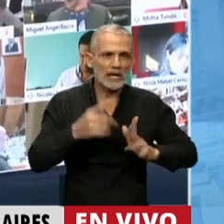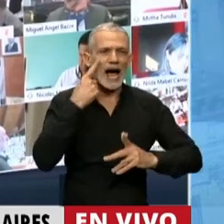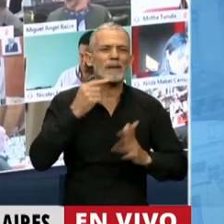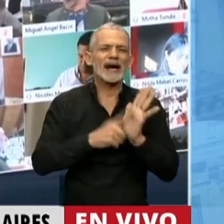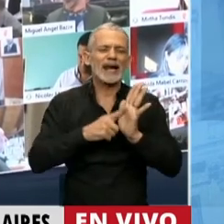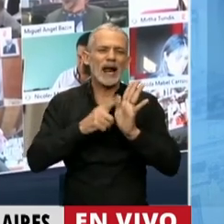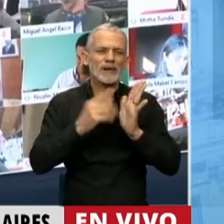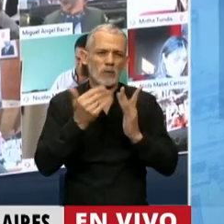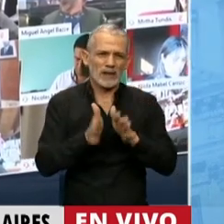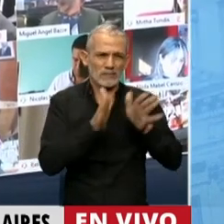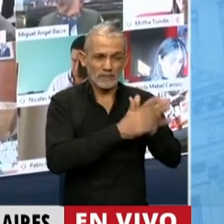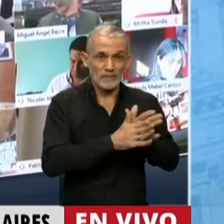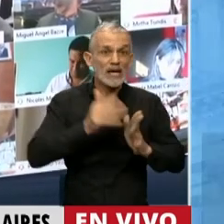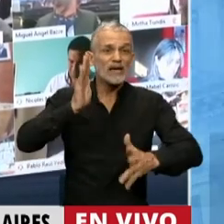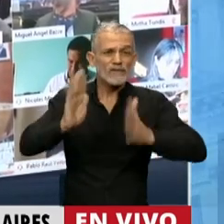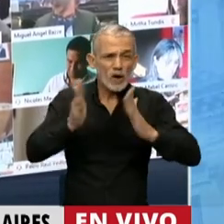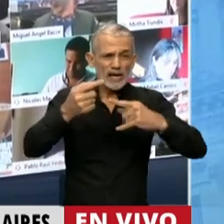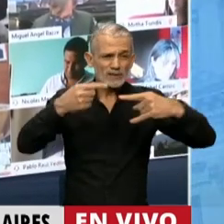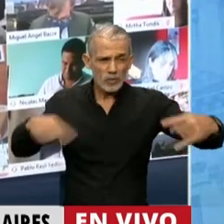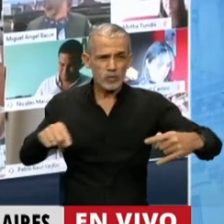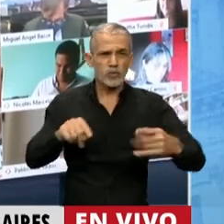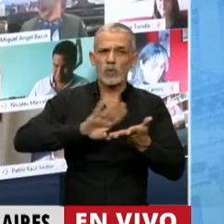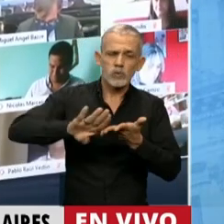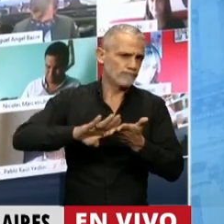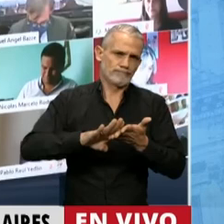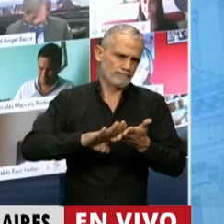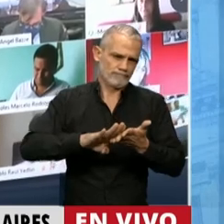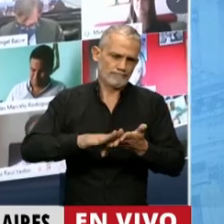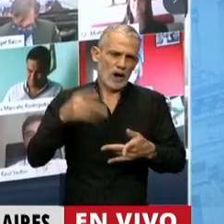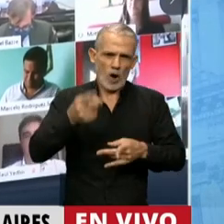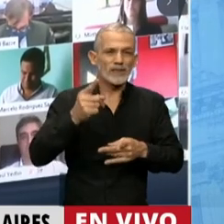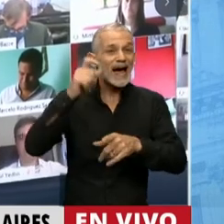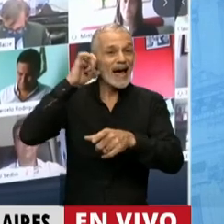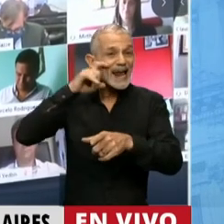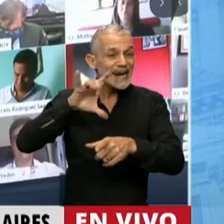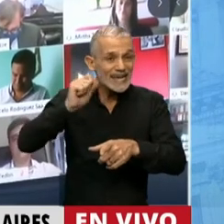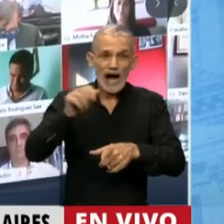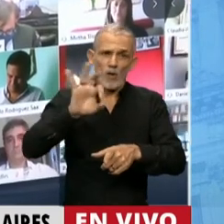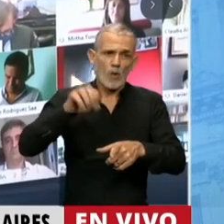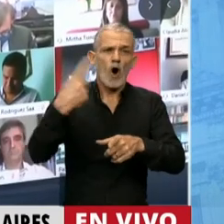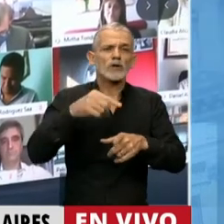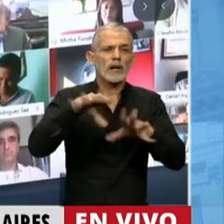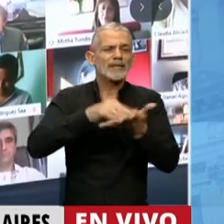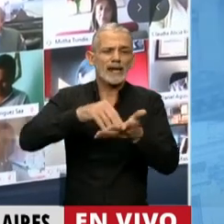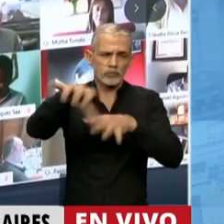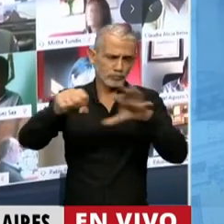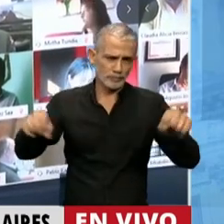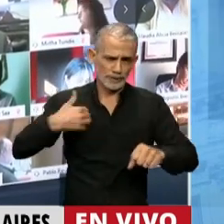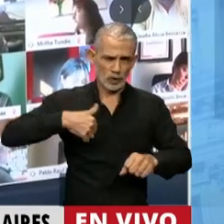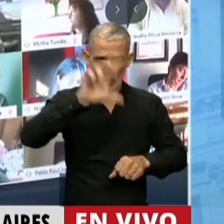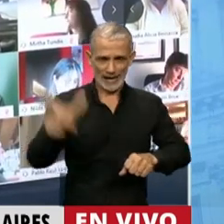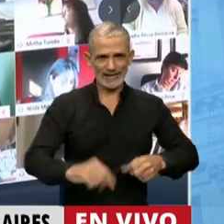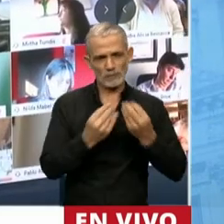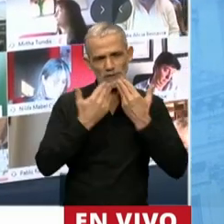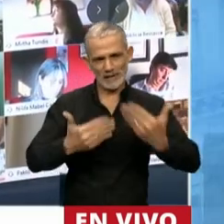aborde esto y rechazamos cualquier intento represivo, en Guernica y en cualquiera de las ocupaciones a lo largo del país. Muchas